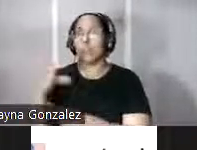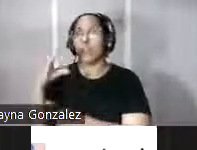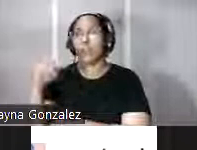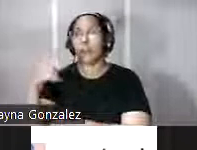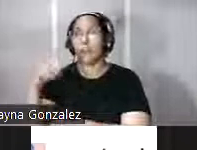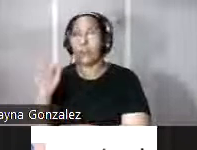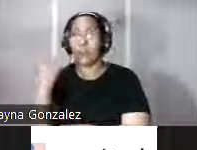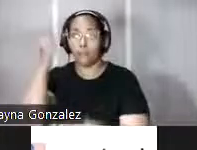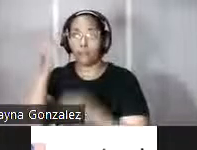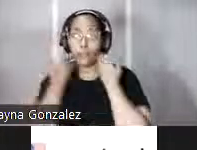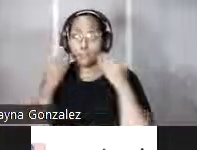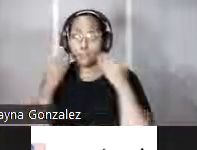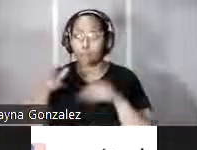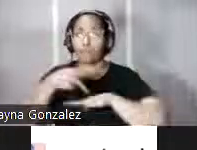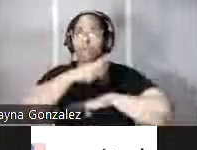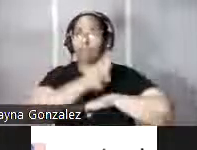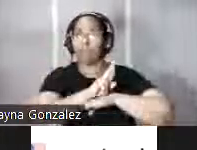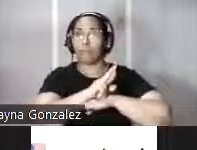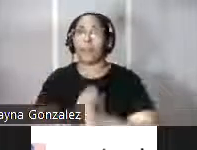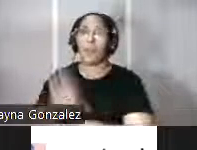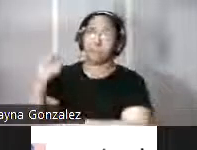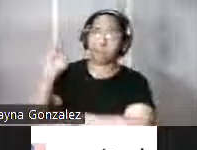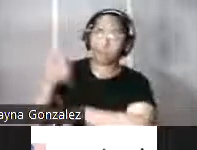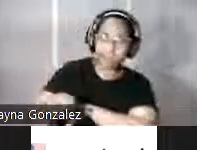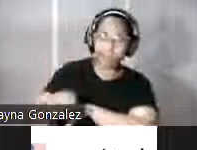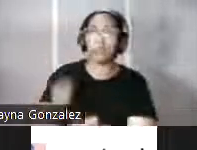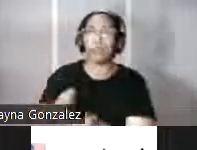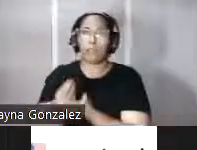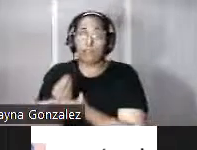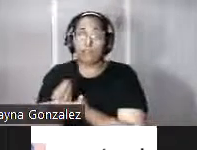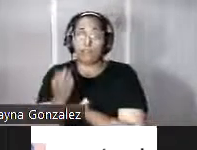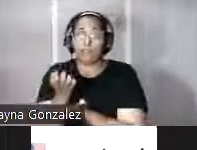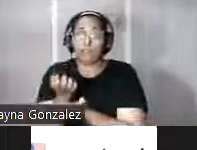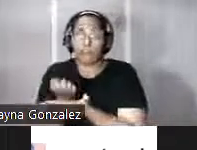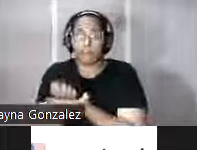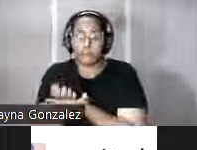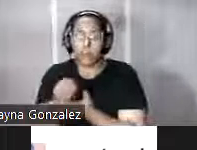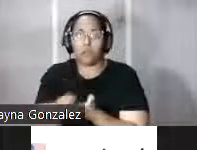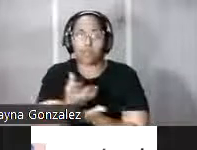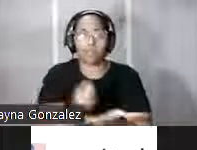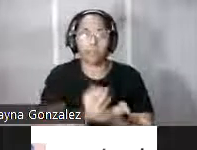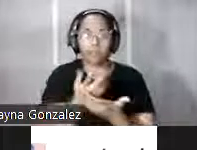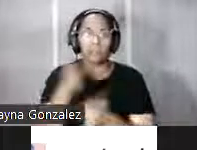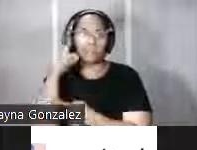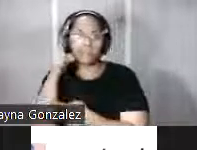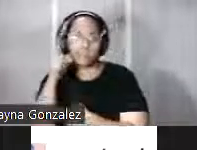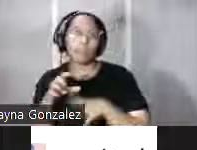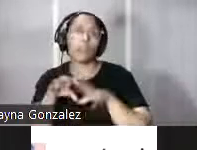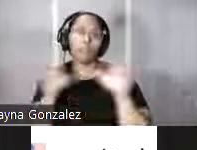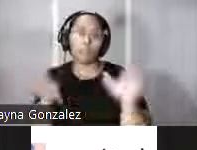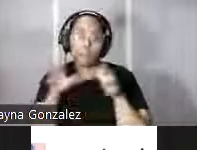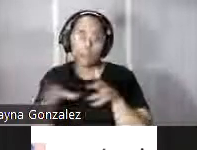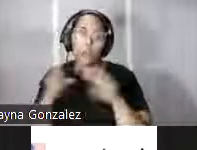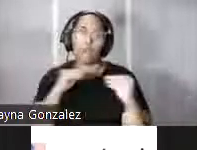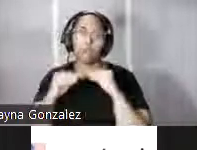de Puerto Rico lo que obligó a invertir importantes sumas económicas en la realización de nuevas obras y reparaciones